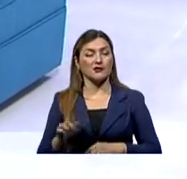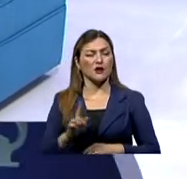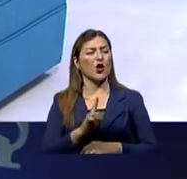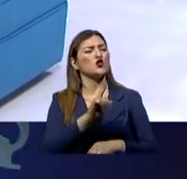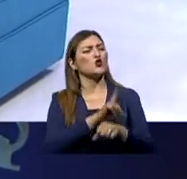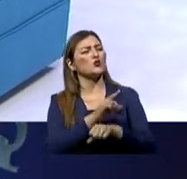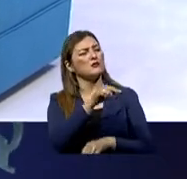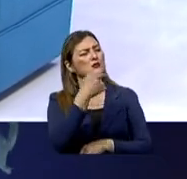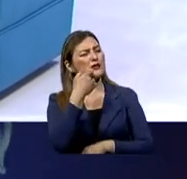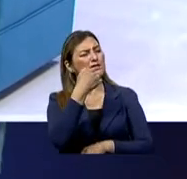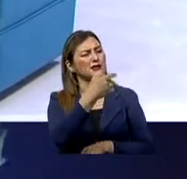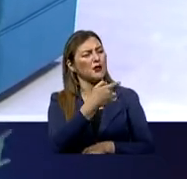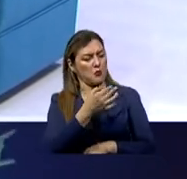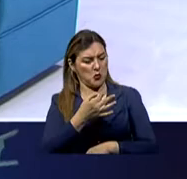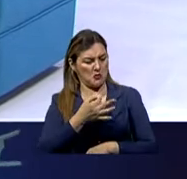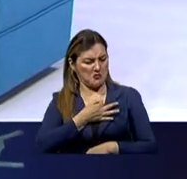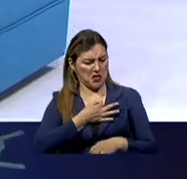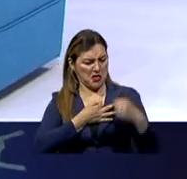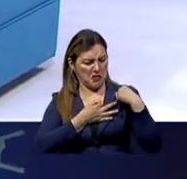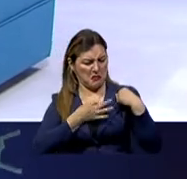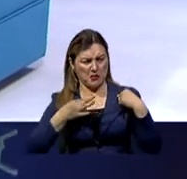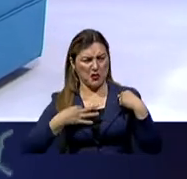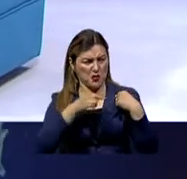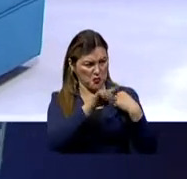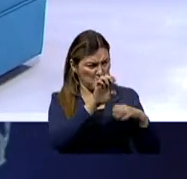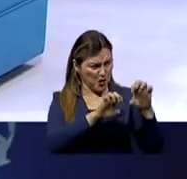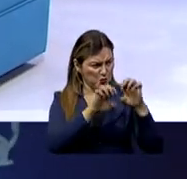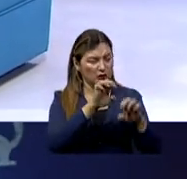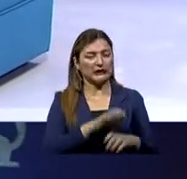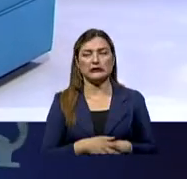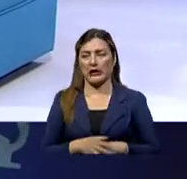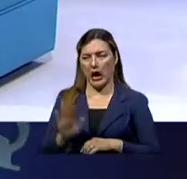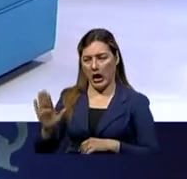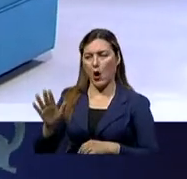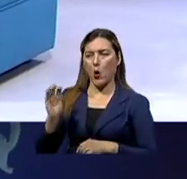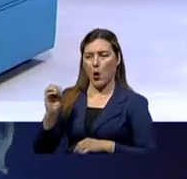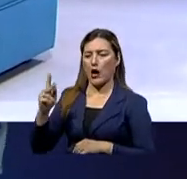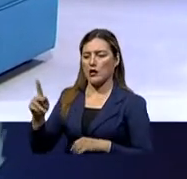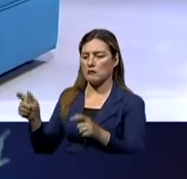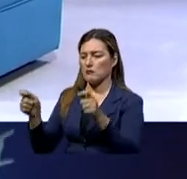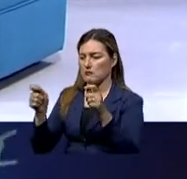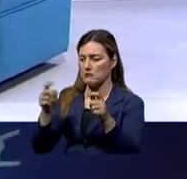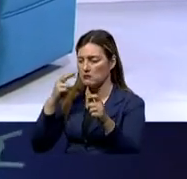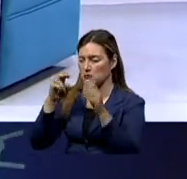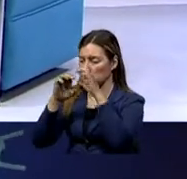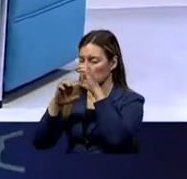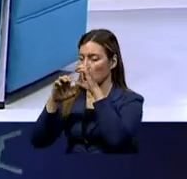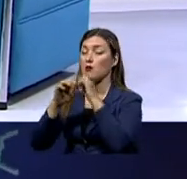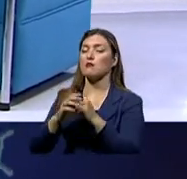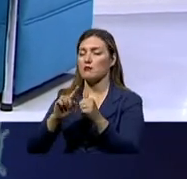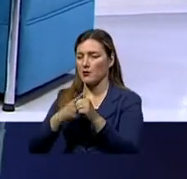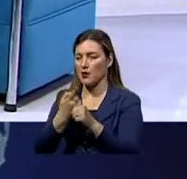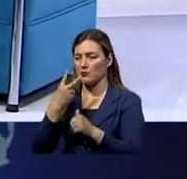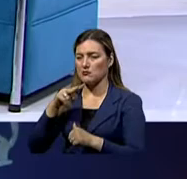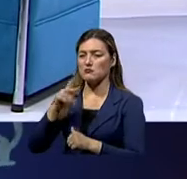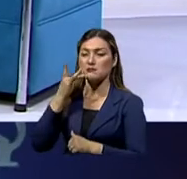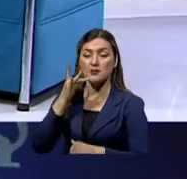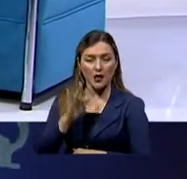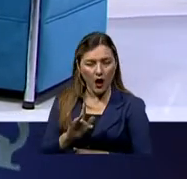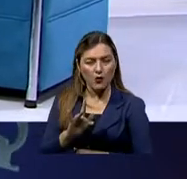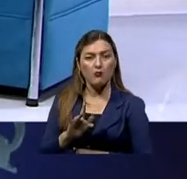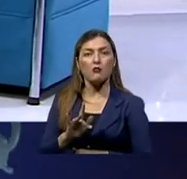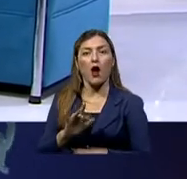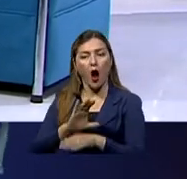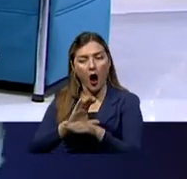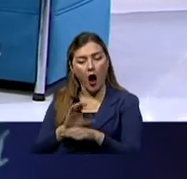tal doctor? Porque no le gusta esto, quiere que me valore. Entonces, ya ese es el primer paso que debe tener el médico y ese es el primer paso que uno